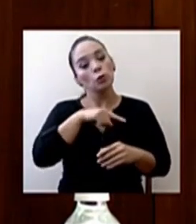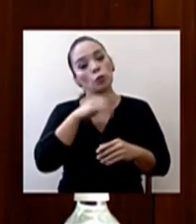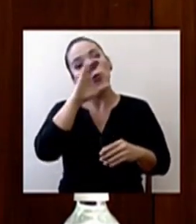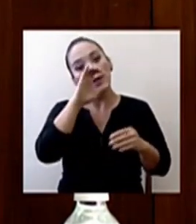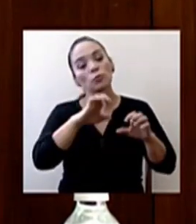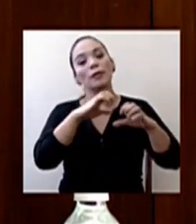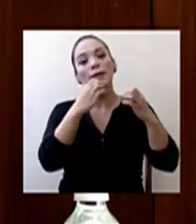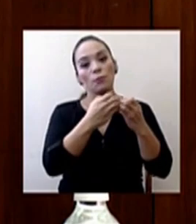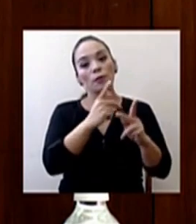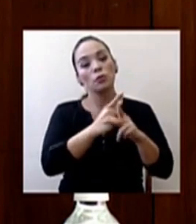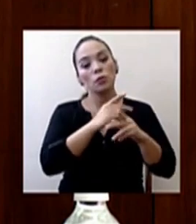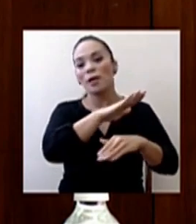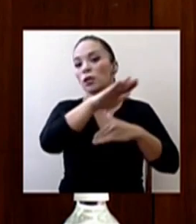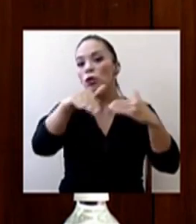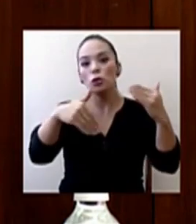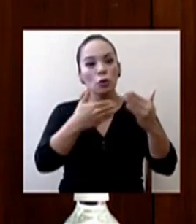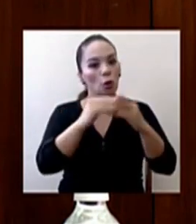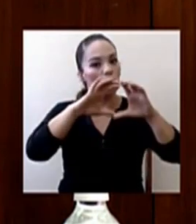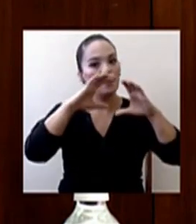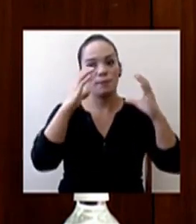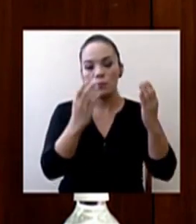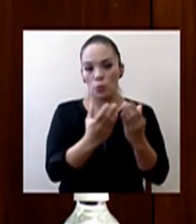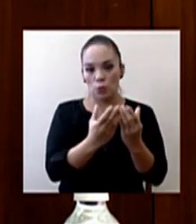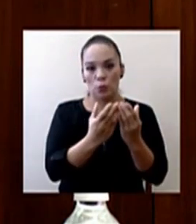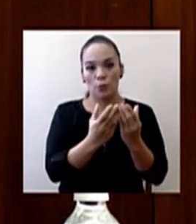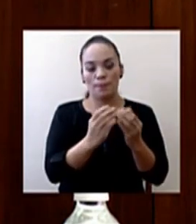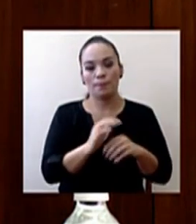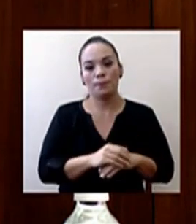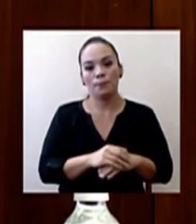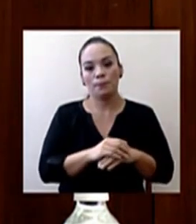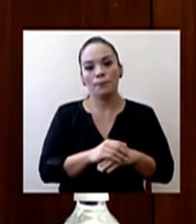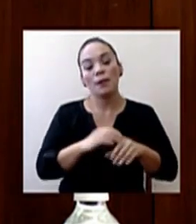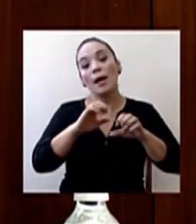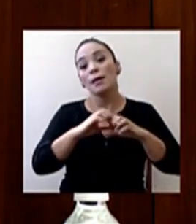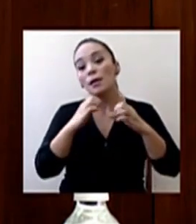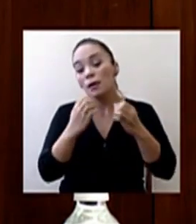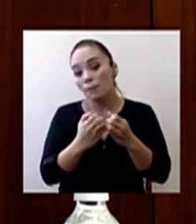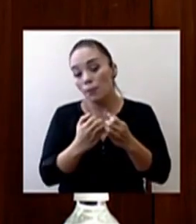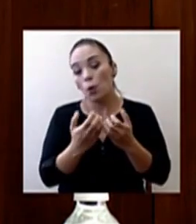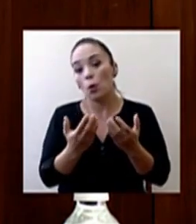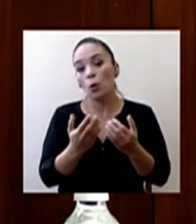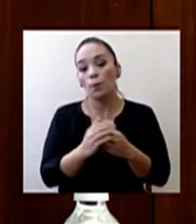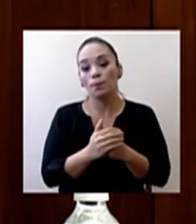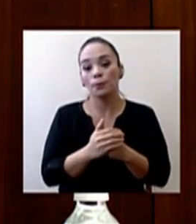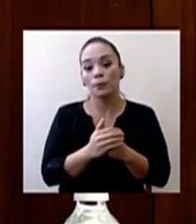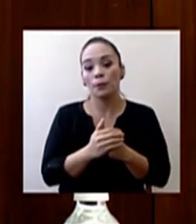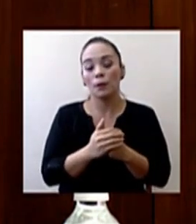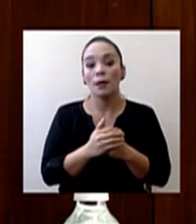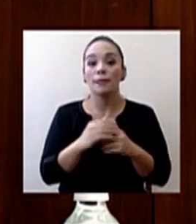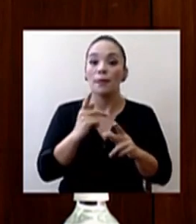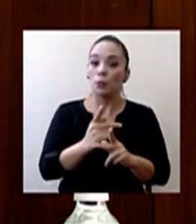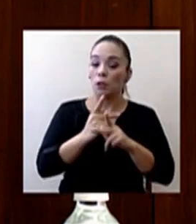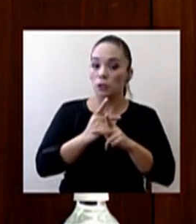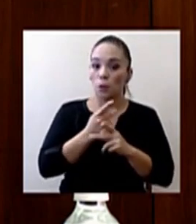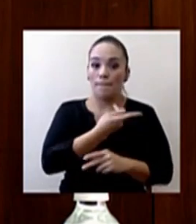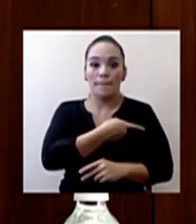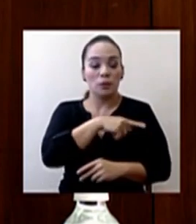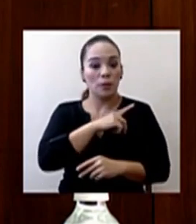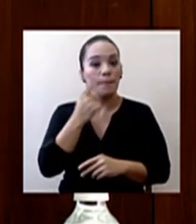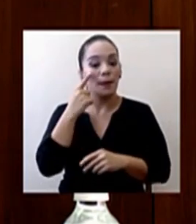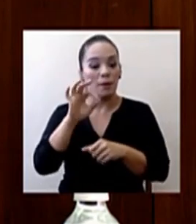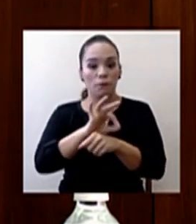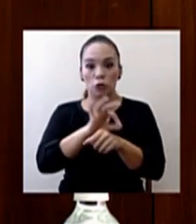todo el mundo. Hay equipo consumible, son insumos de protección personal de nuestros